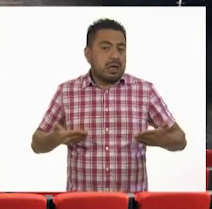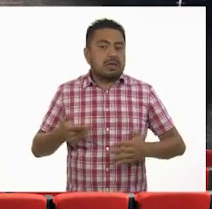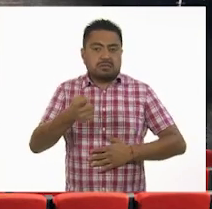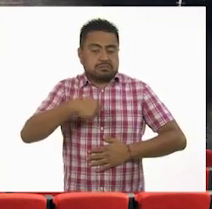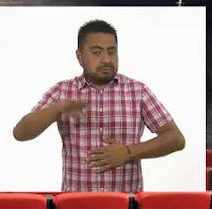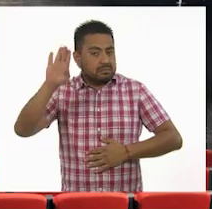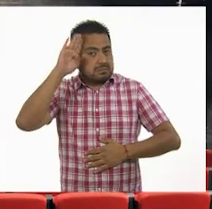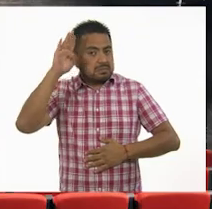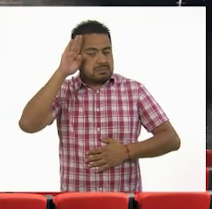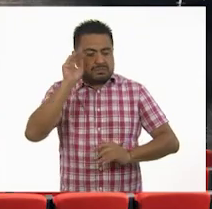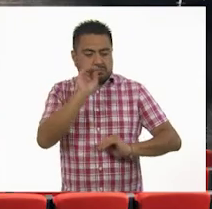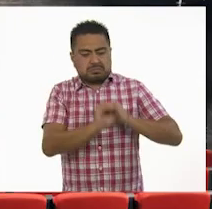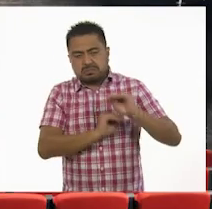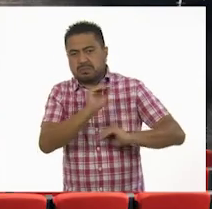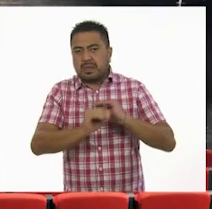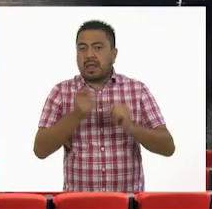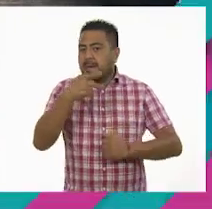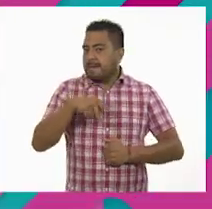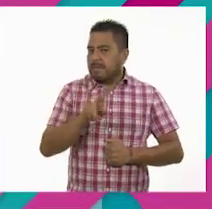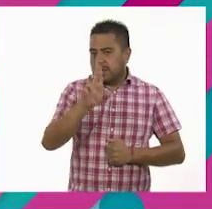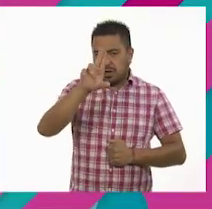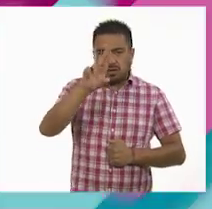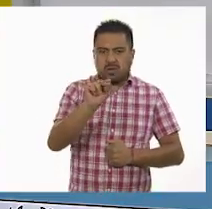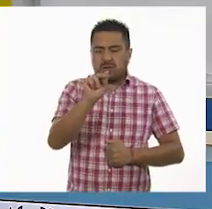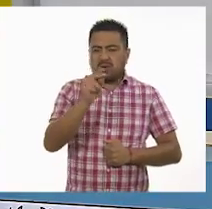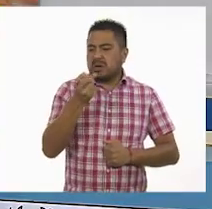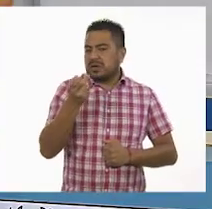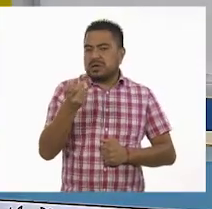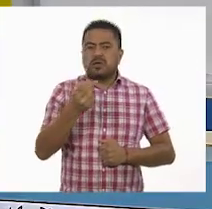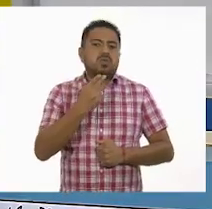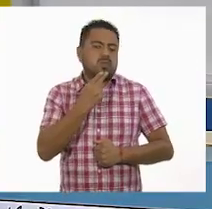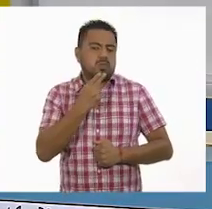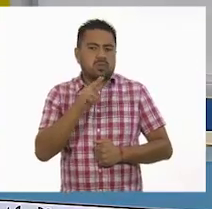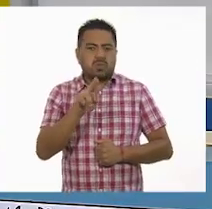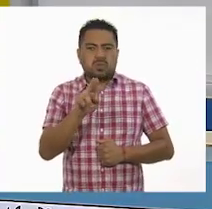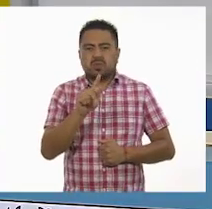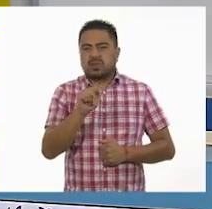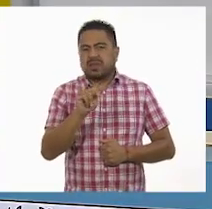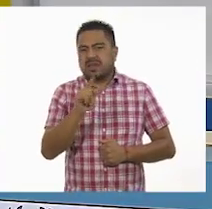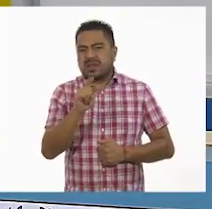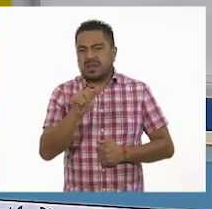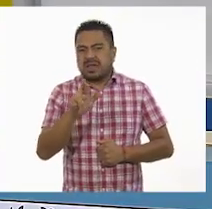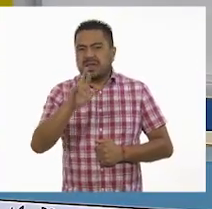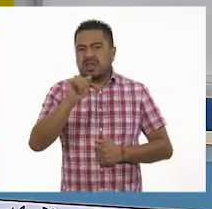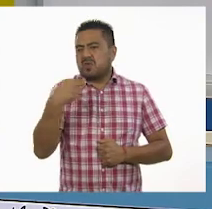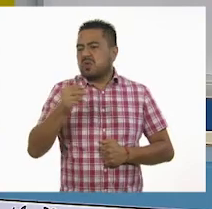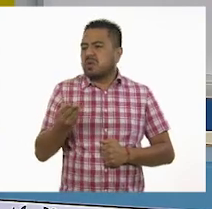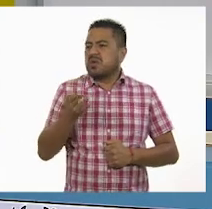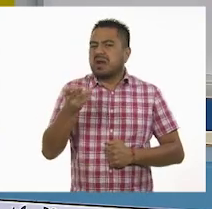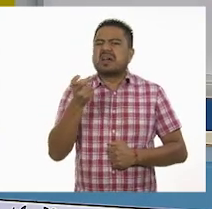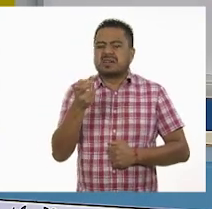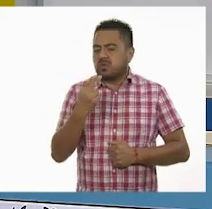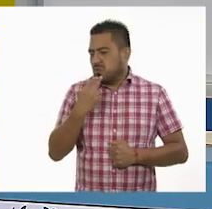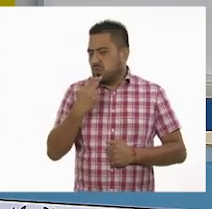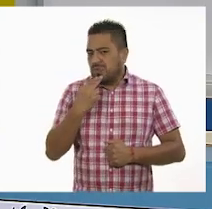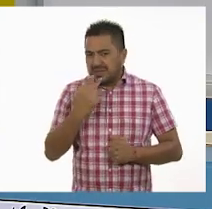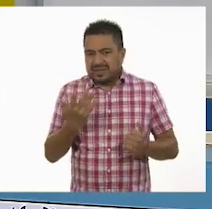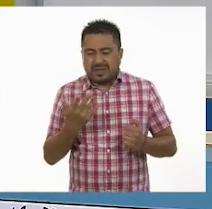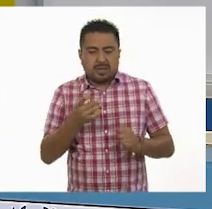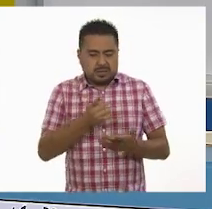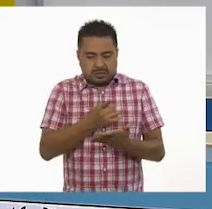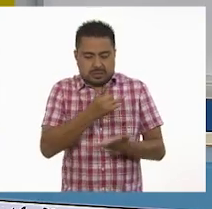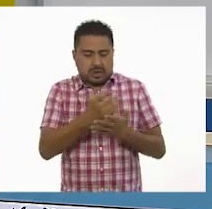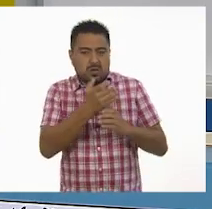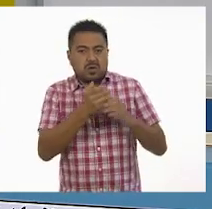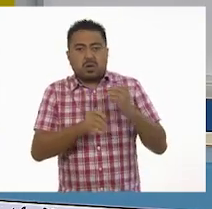consideramos un decorado, pero no es utilería. Utilería, como su nombre lo dice, es aquello que se utiliza. Son